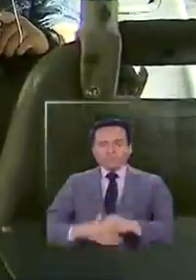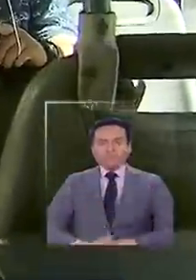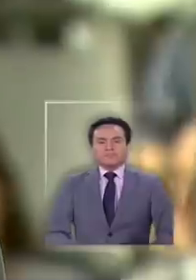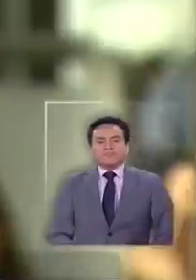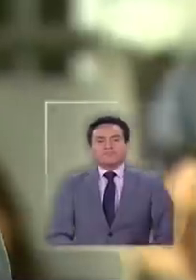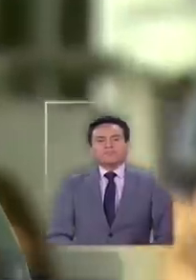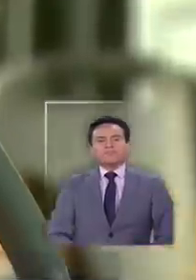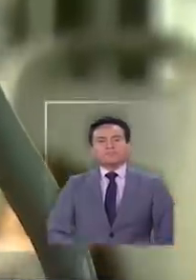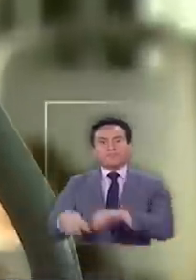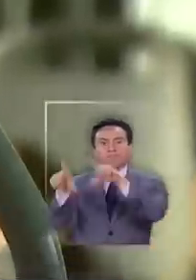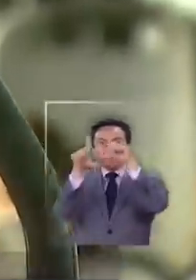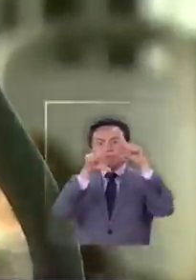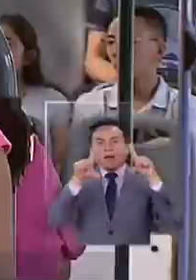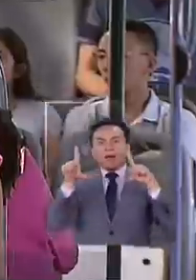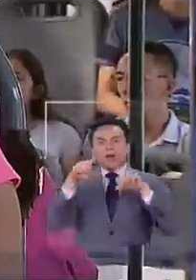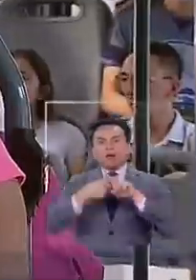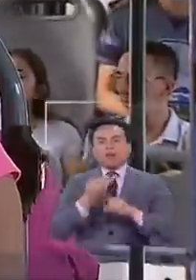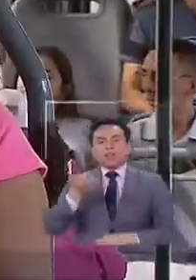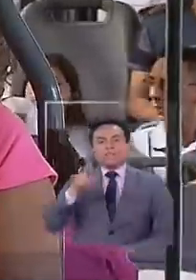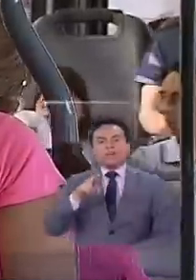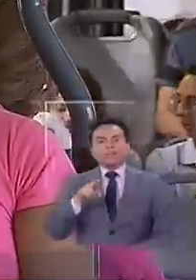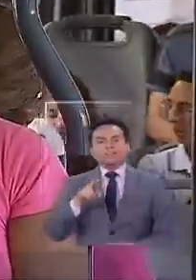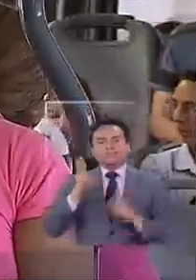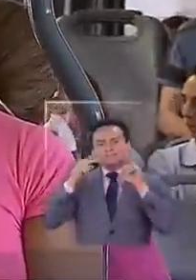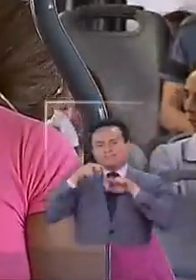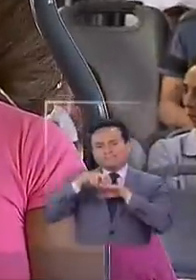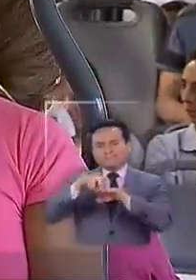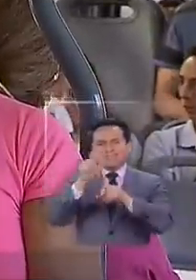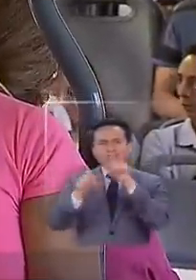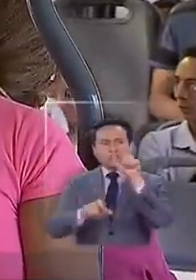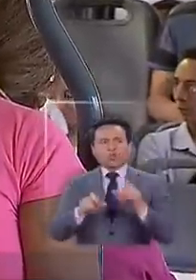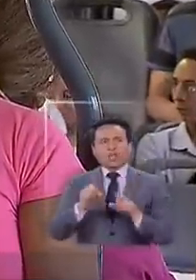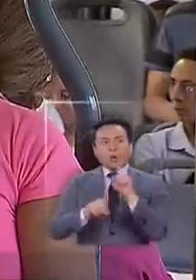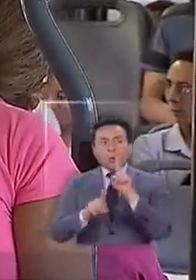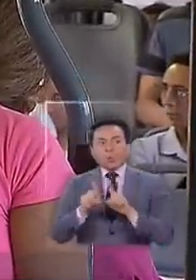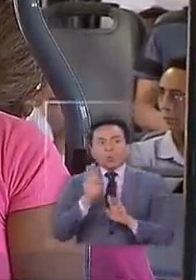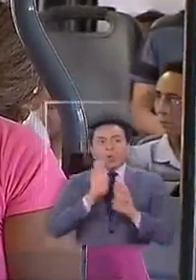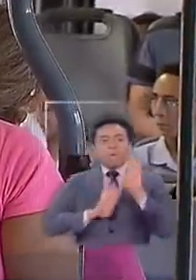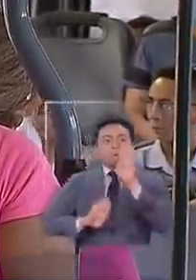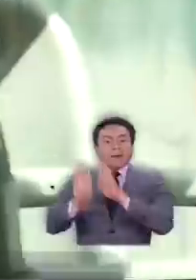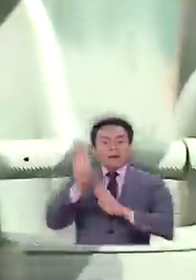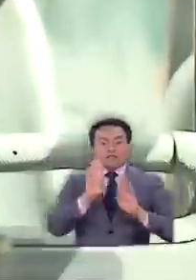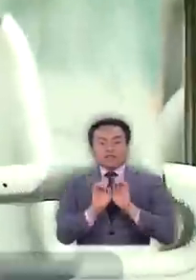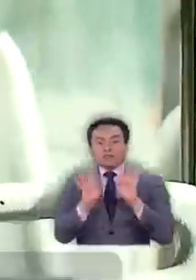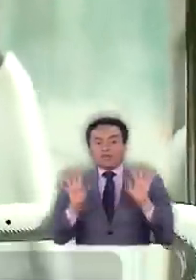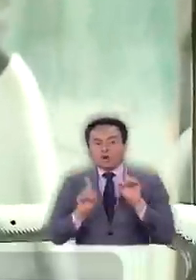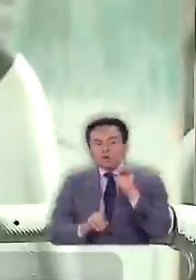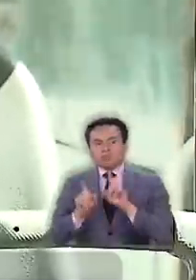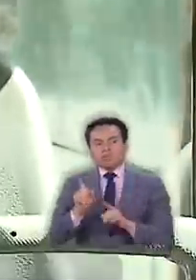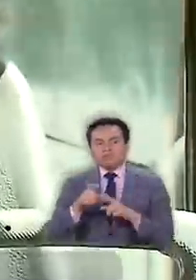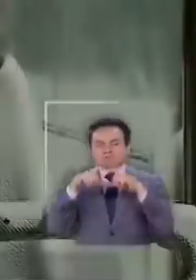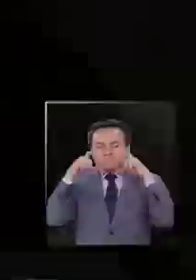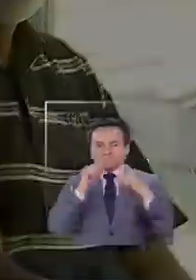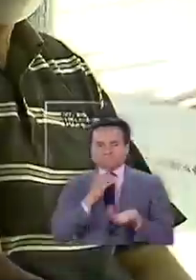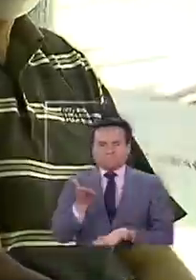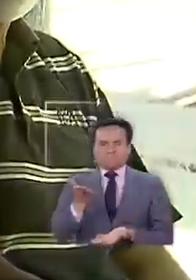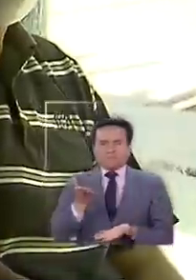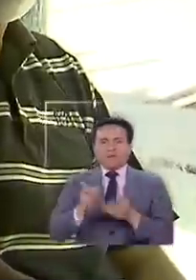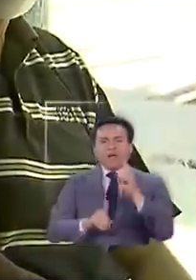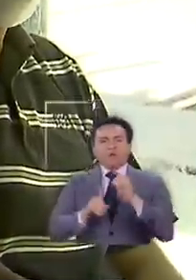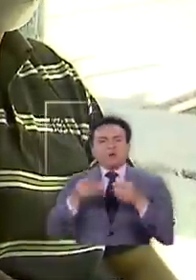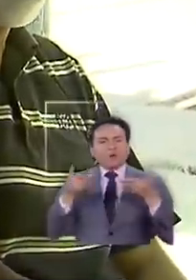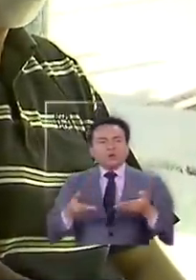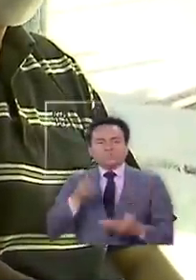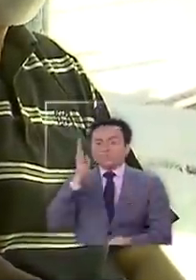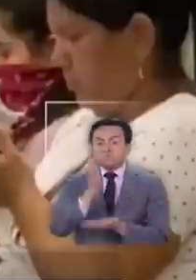Una imagen que se reitera en el transporte público. Algunos usuarios tomando precauciones, otros no. Mascarillas que hasta hoy